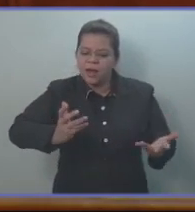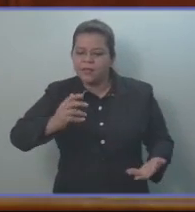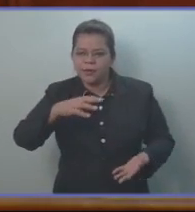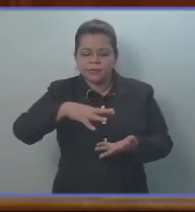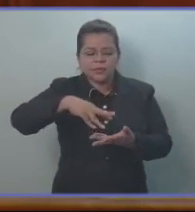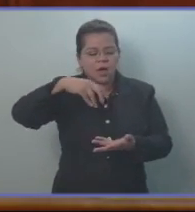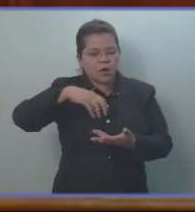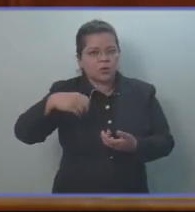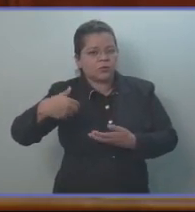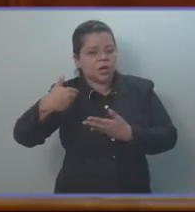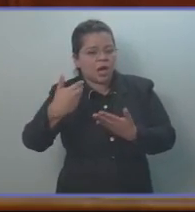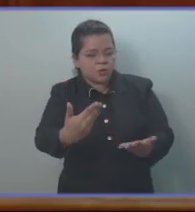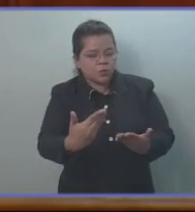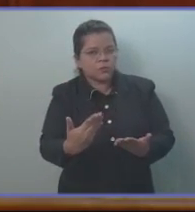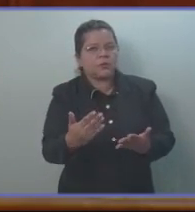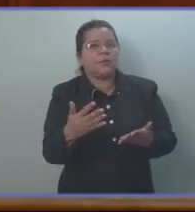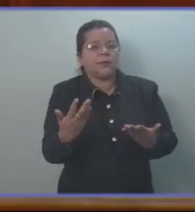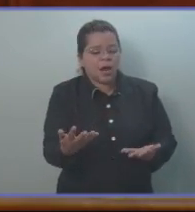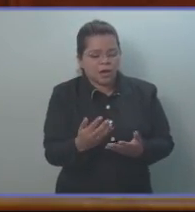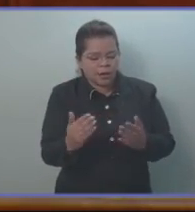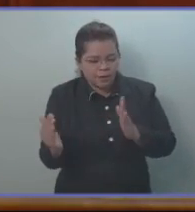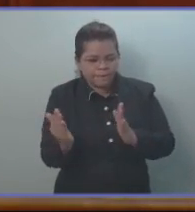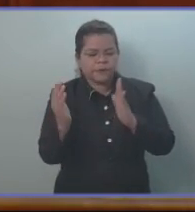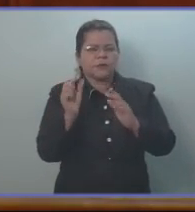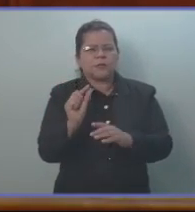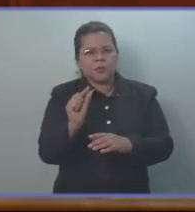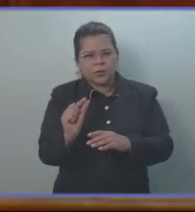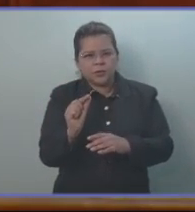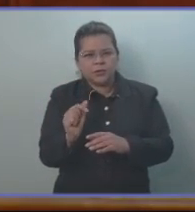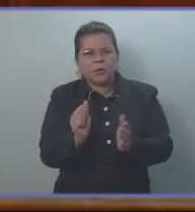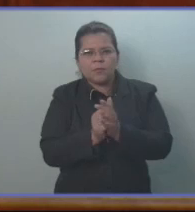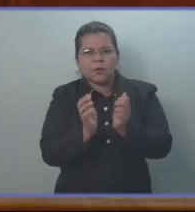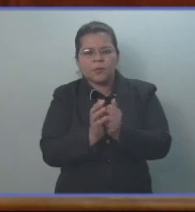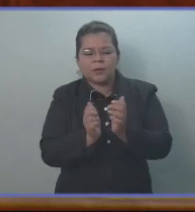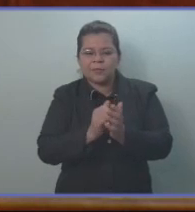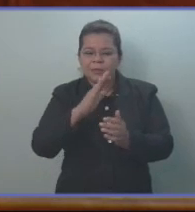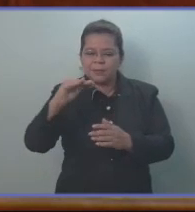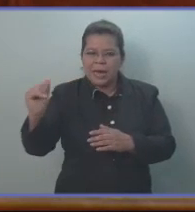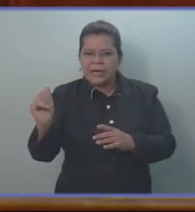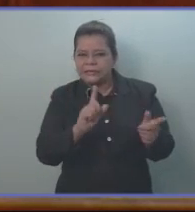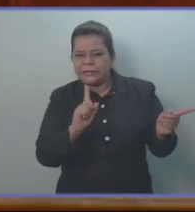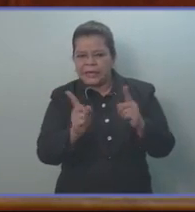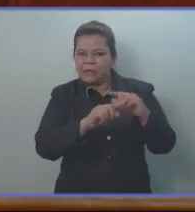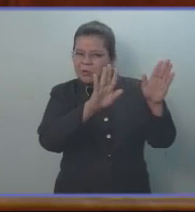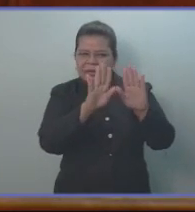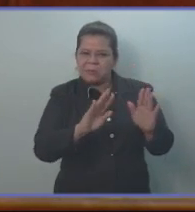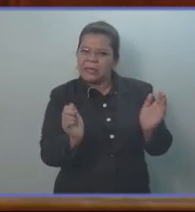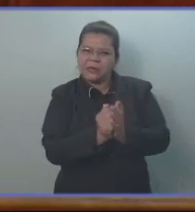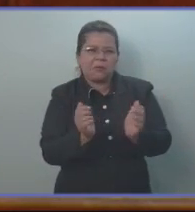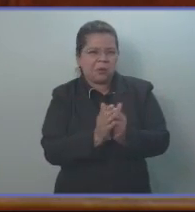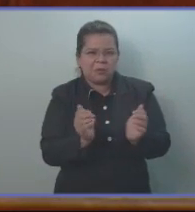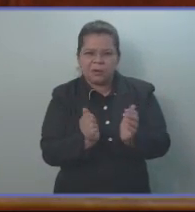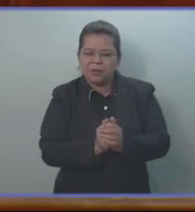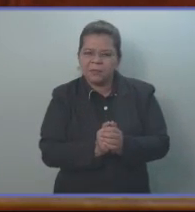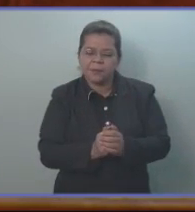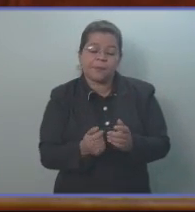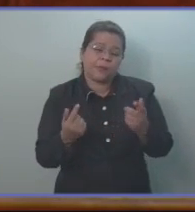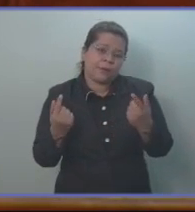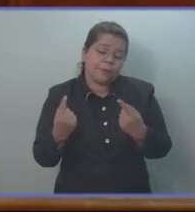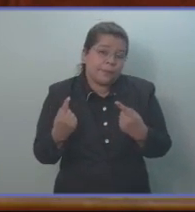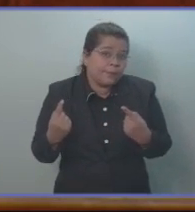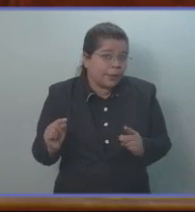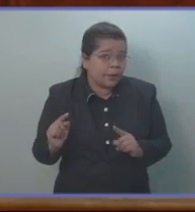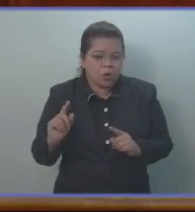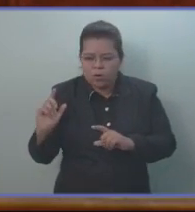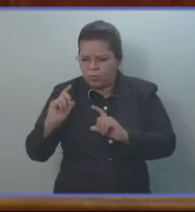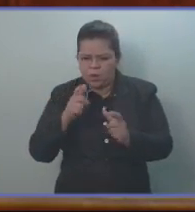paliar un poco la difícil situación que ha atravesado nuestro país por el cambio climático o por una u otra circunstancia. Pero los donativos no quedan